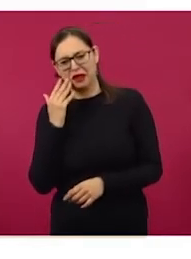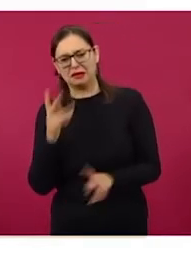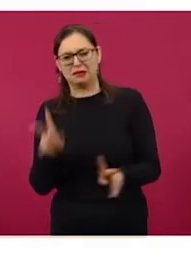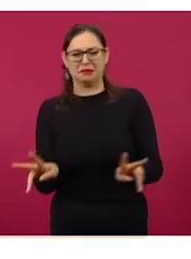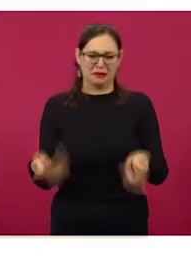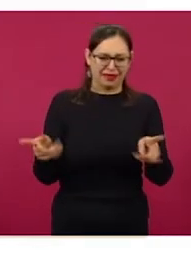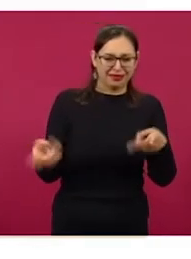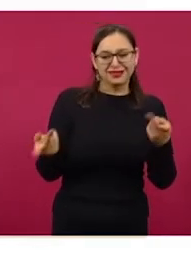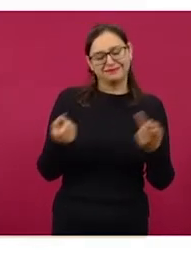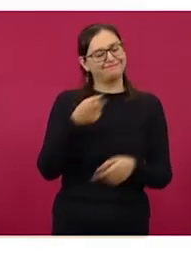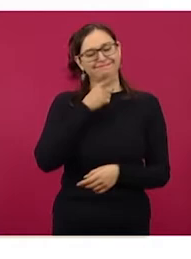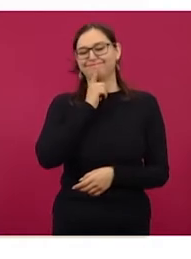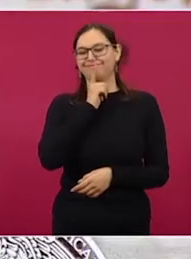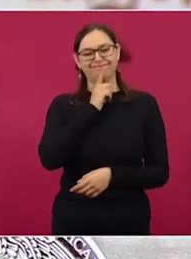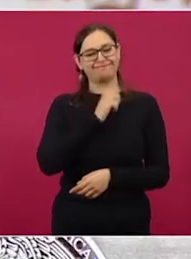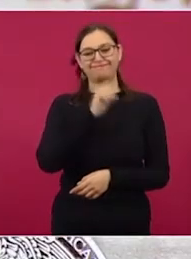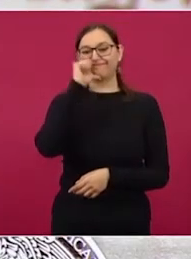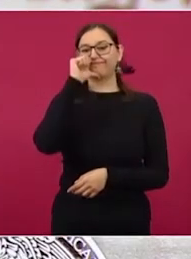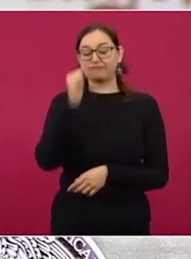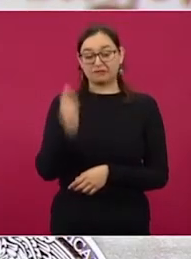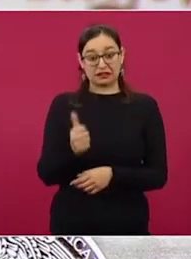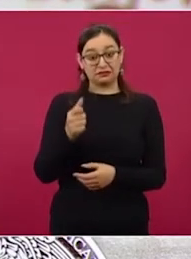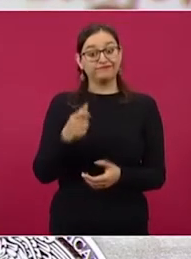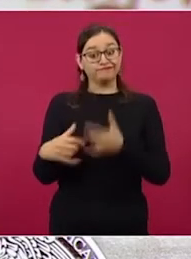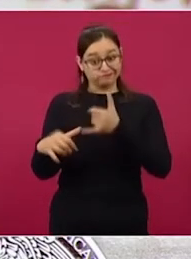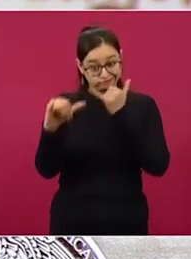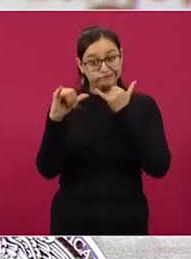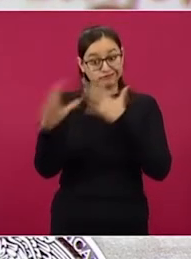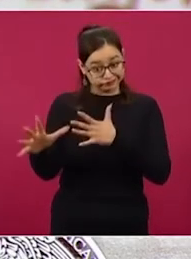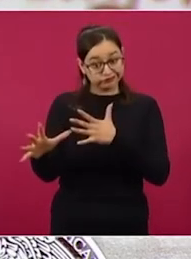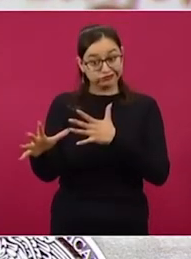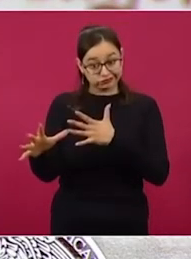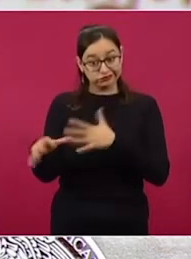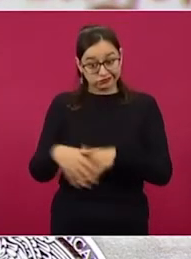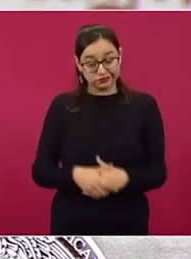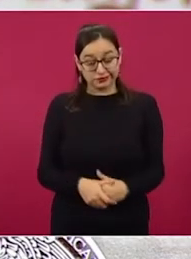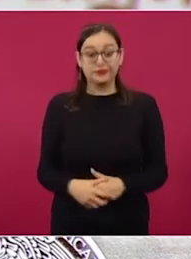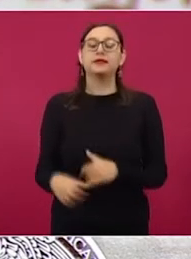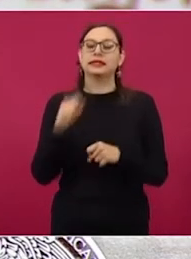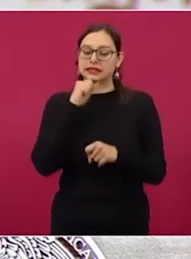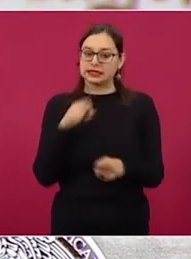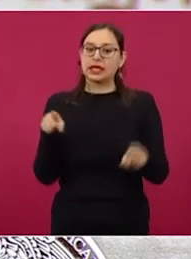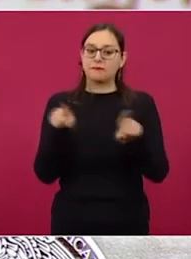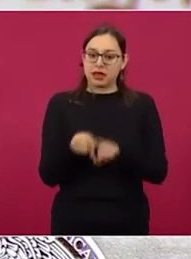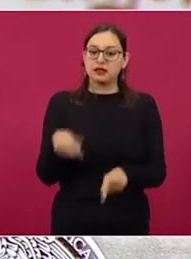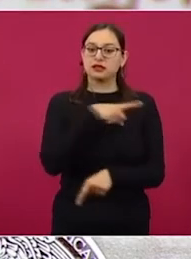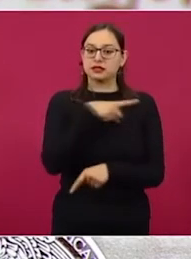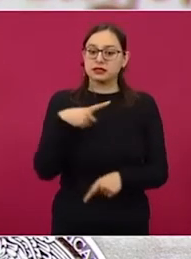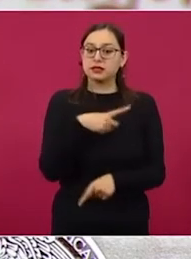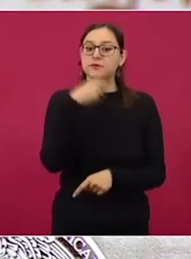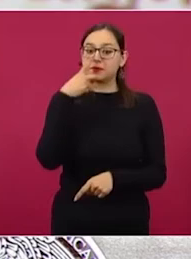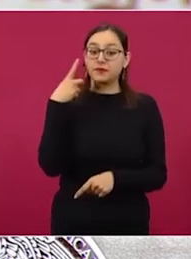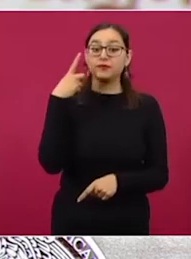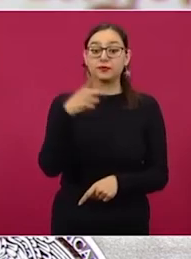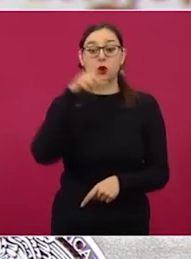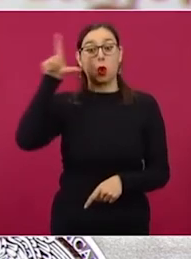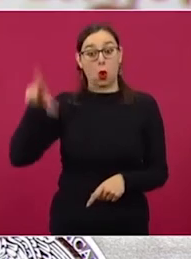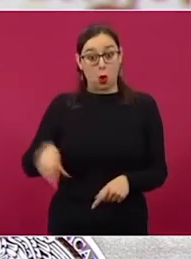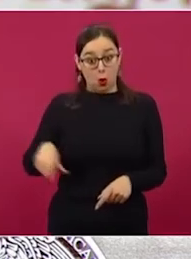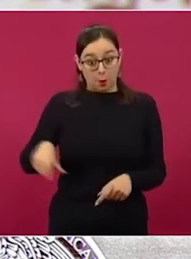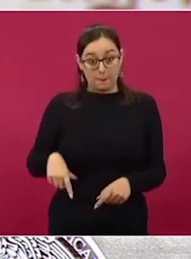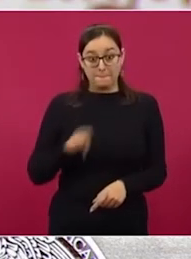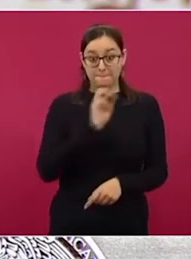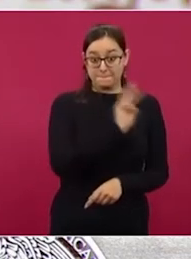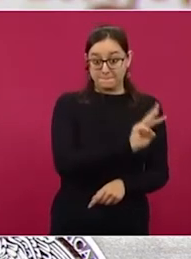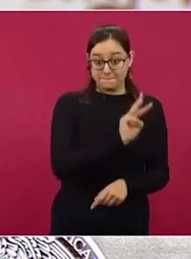en redes sociales. Se trata de una estafa. Además, puntualizamos que todas las páginas del Gobierno de México